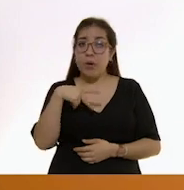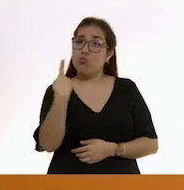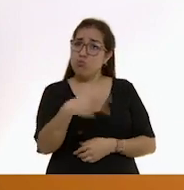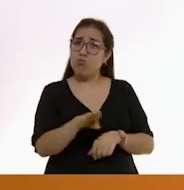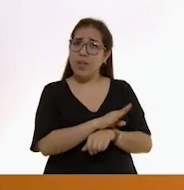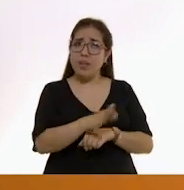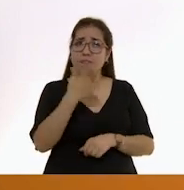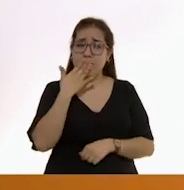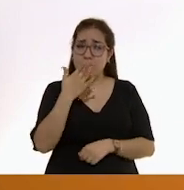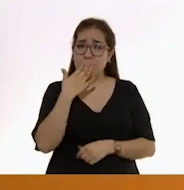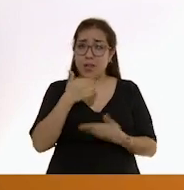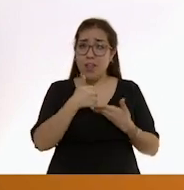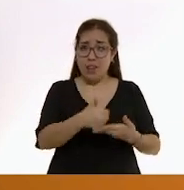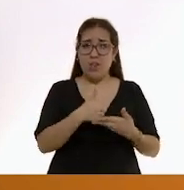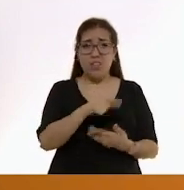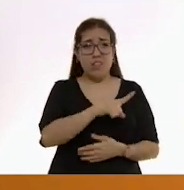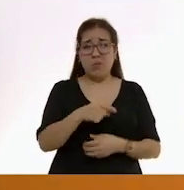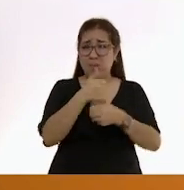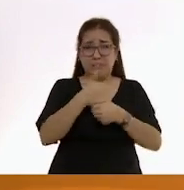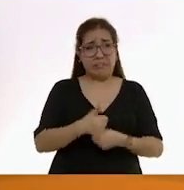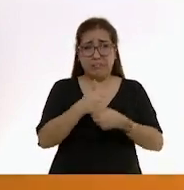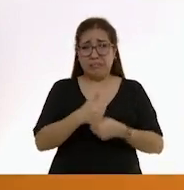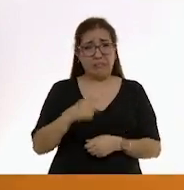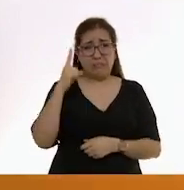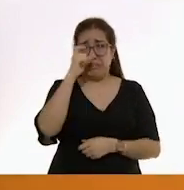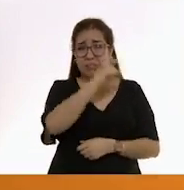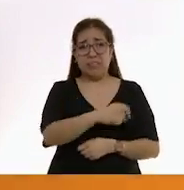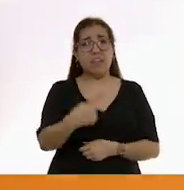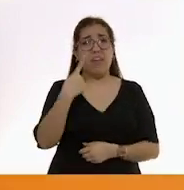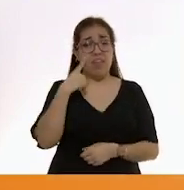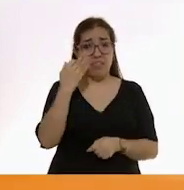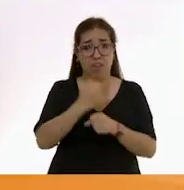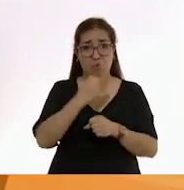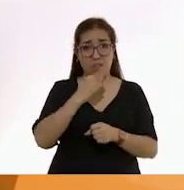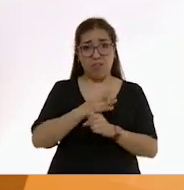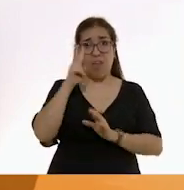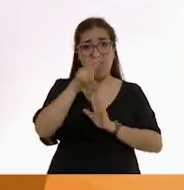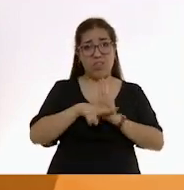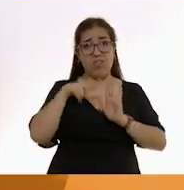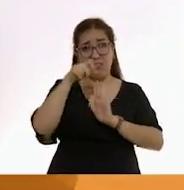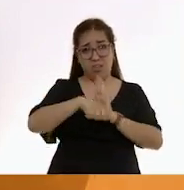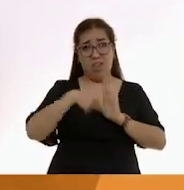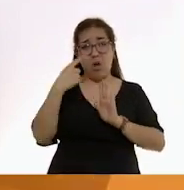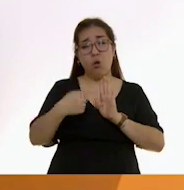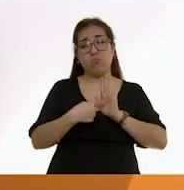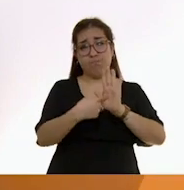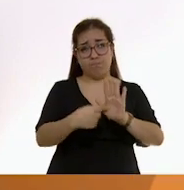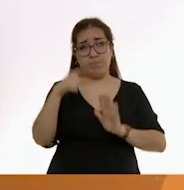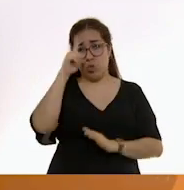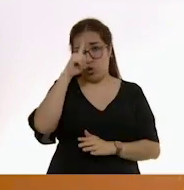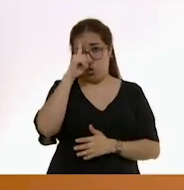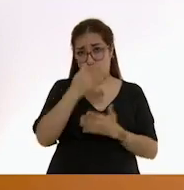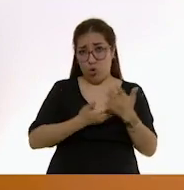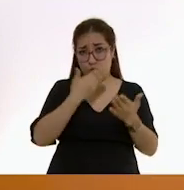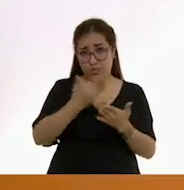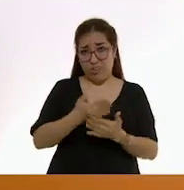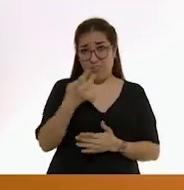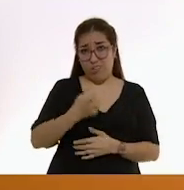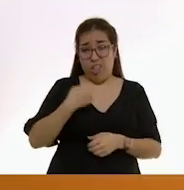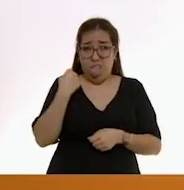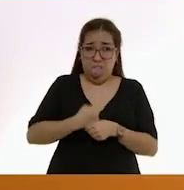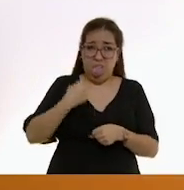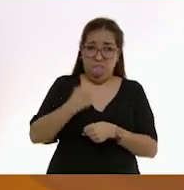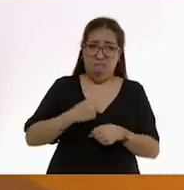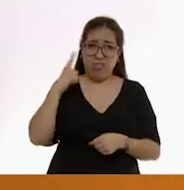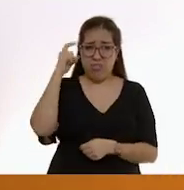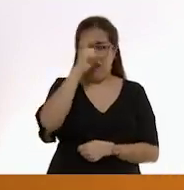Para que no sufras con esa práctica, aquí te compartimos un vídeo con consejos para que esta práctica no se vuelva un dolor